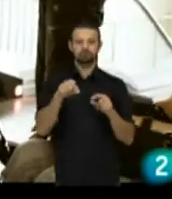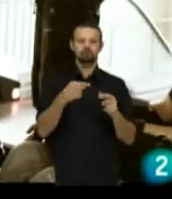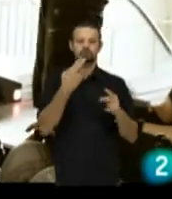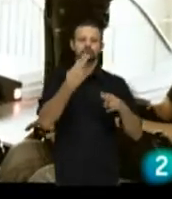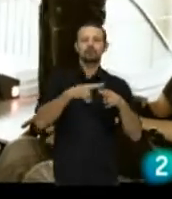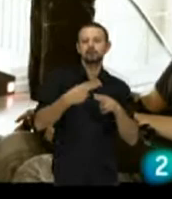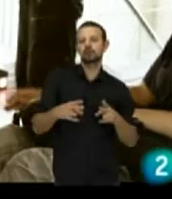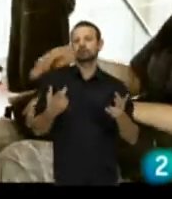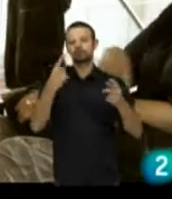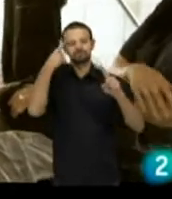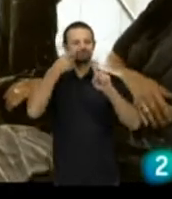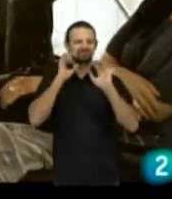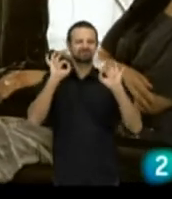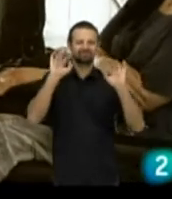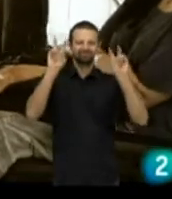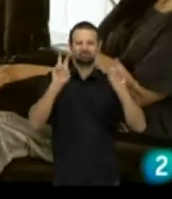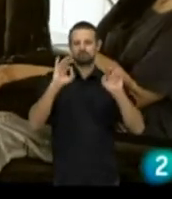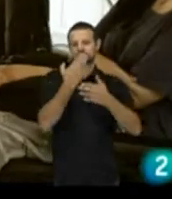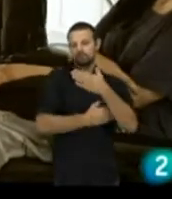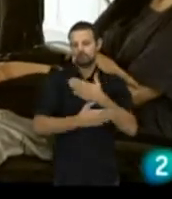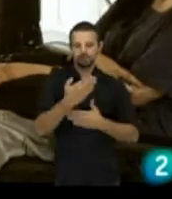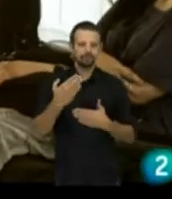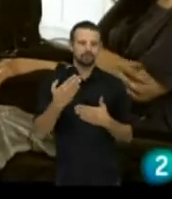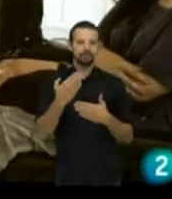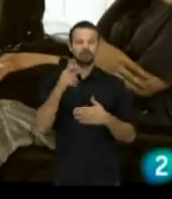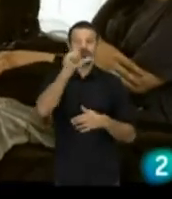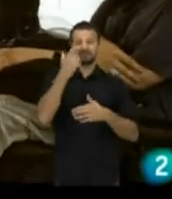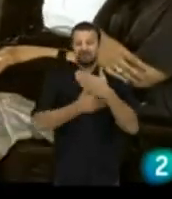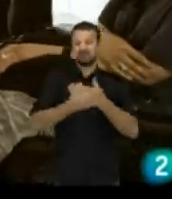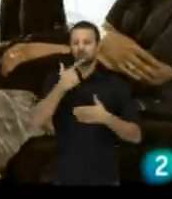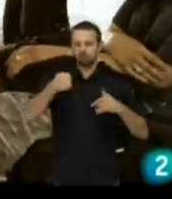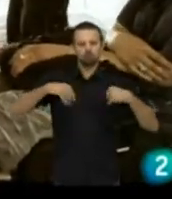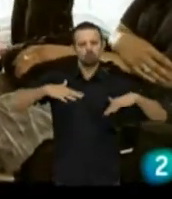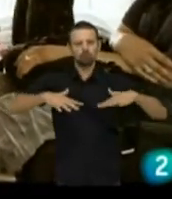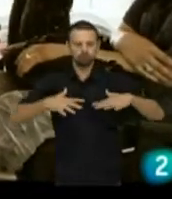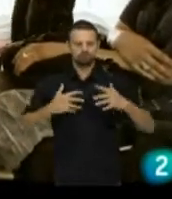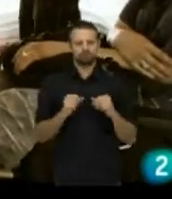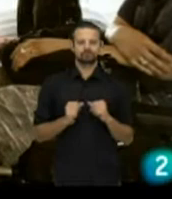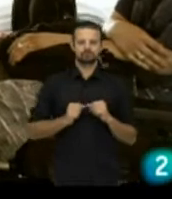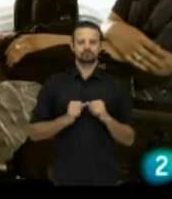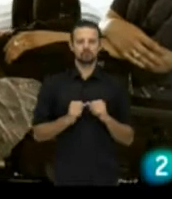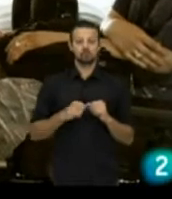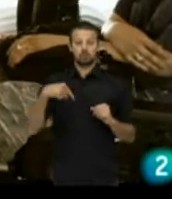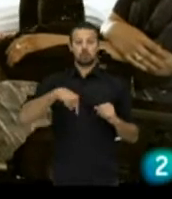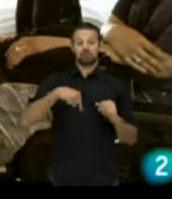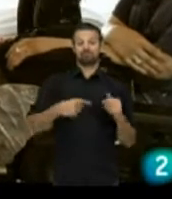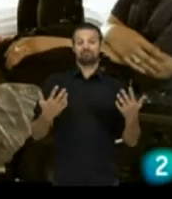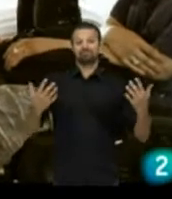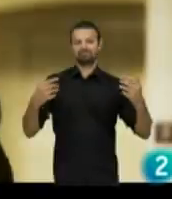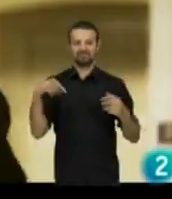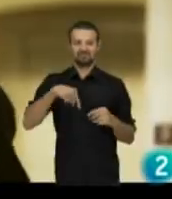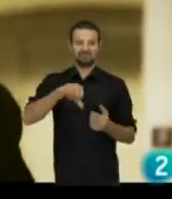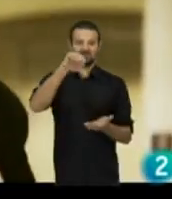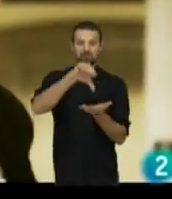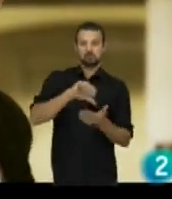Buenos días. Bueno, actividad que hacemos en España en temas de... Pues eso, política sobre discapacidad, activismo de las personas con